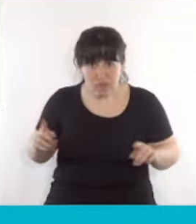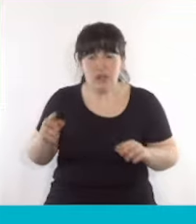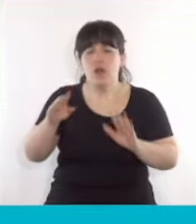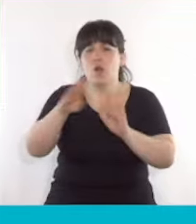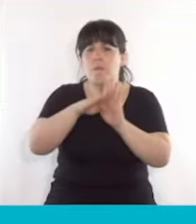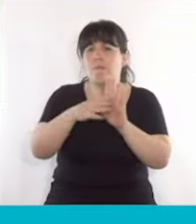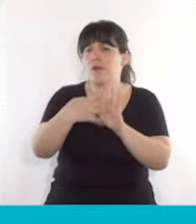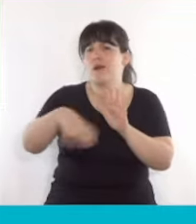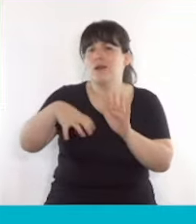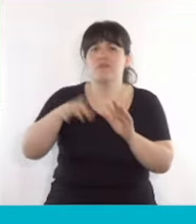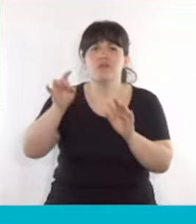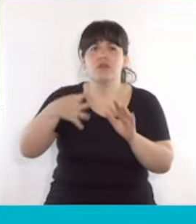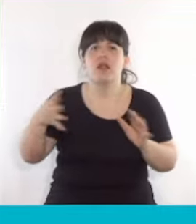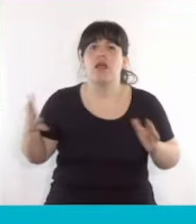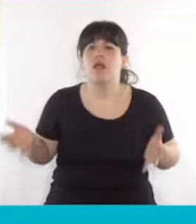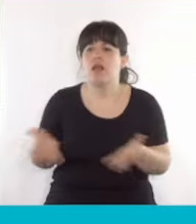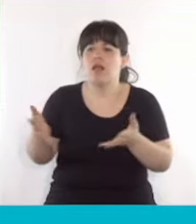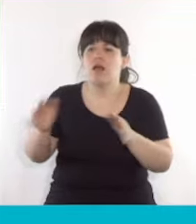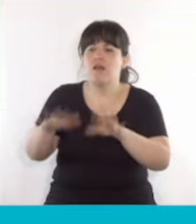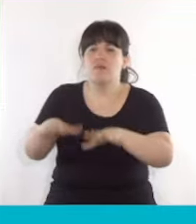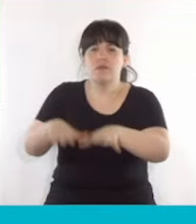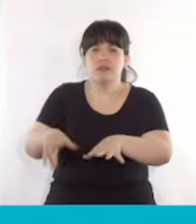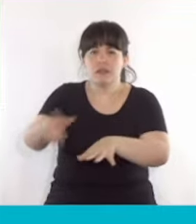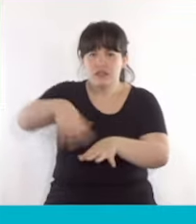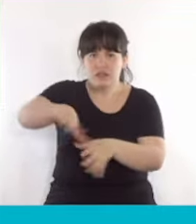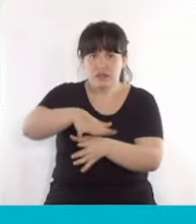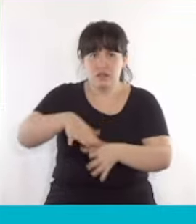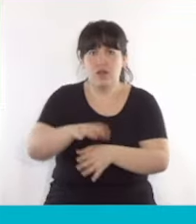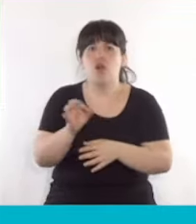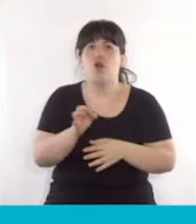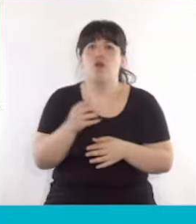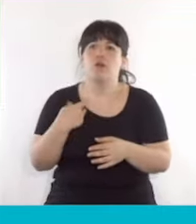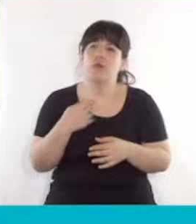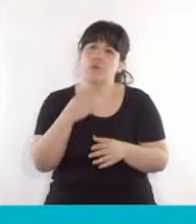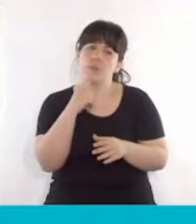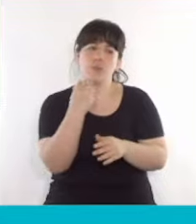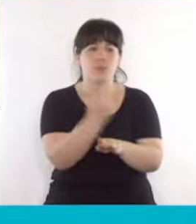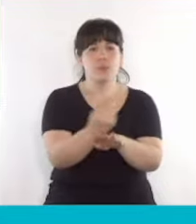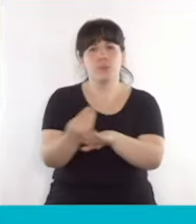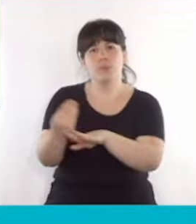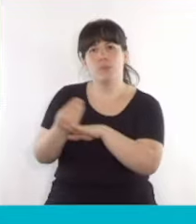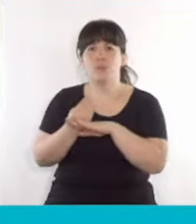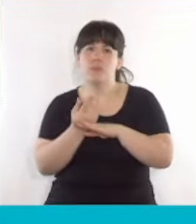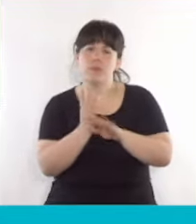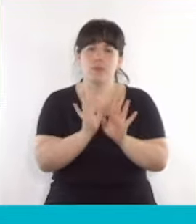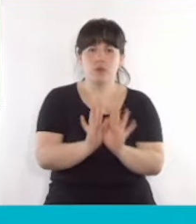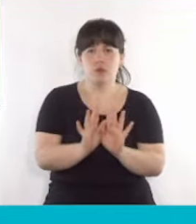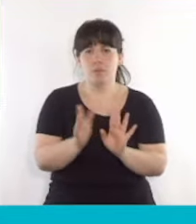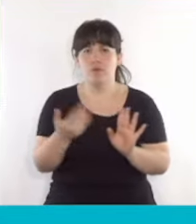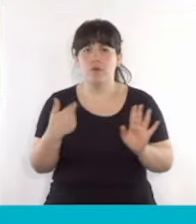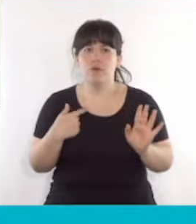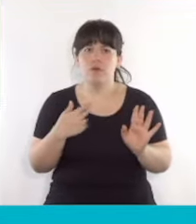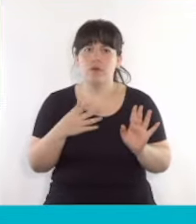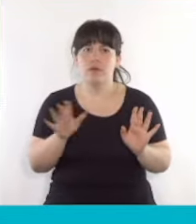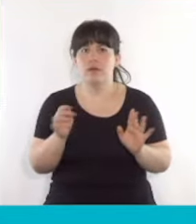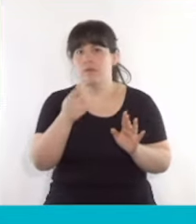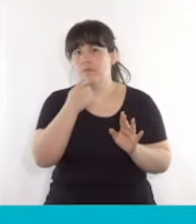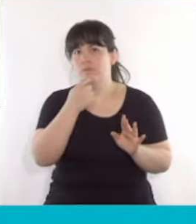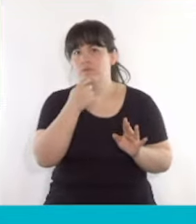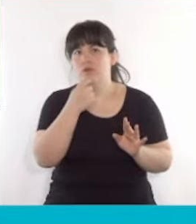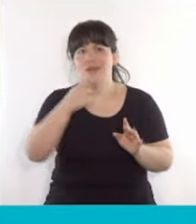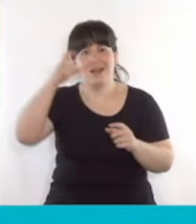solamente sirven para mantener militancia territorial o para repartir cargos y pagar favores, como en el caso, por ejemplo, del